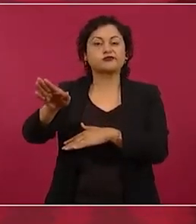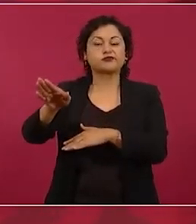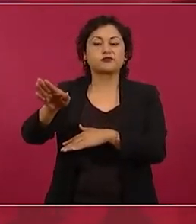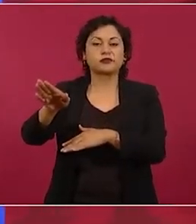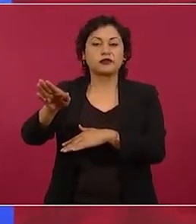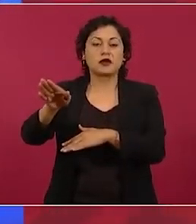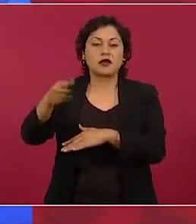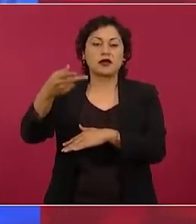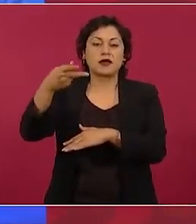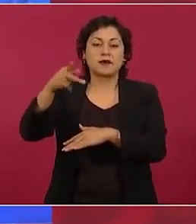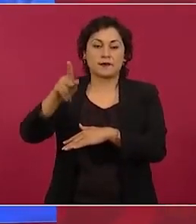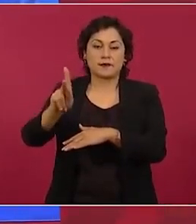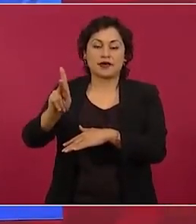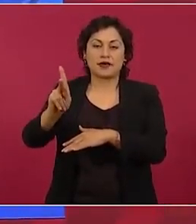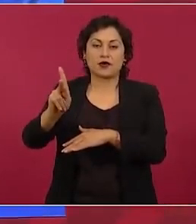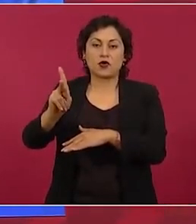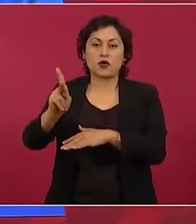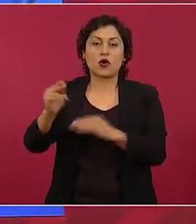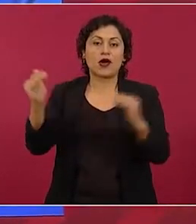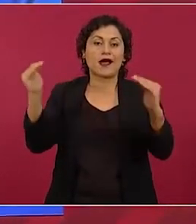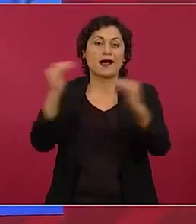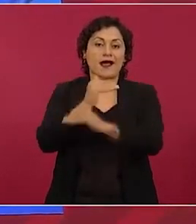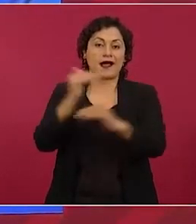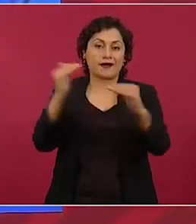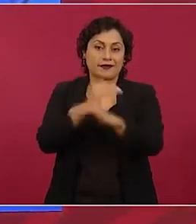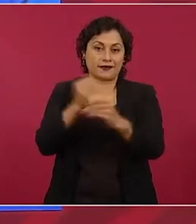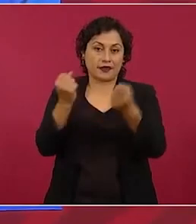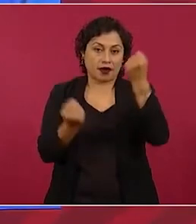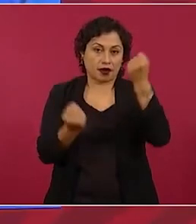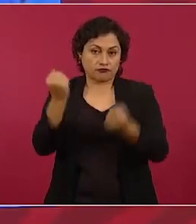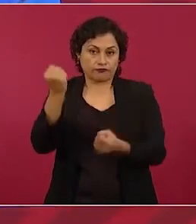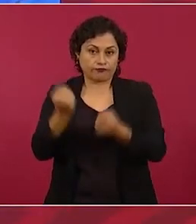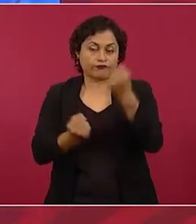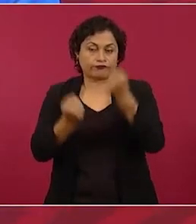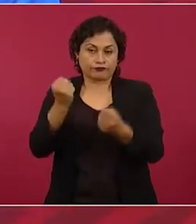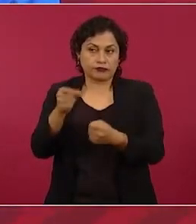utilizando la carretera, nada más ampliar.